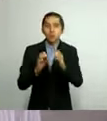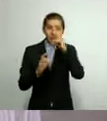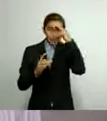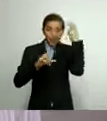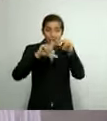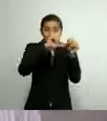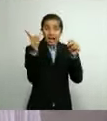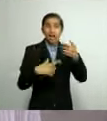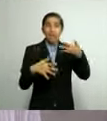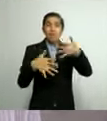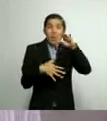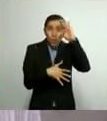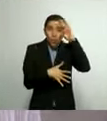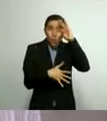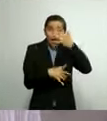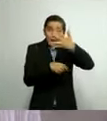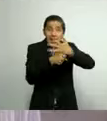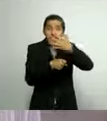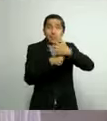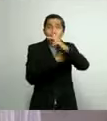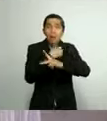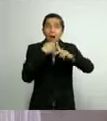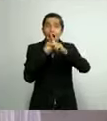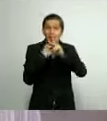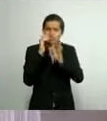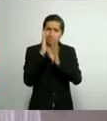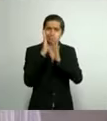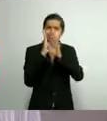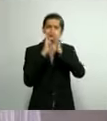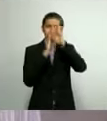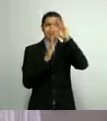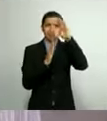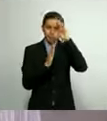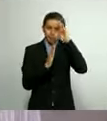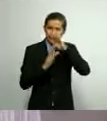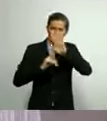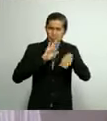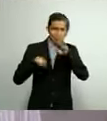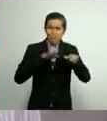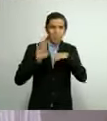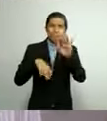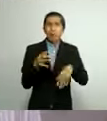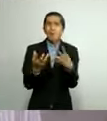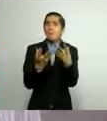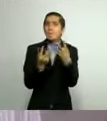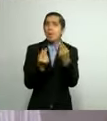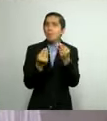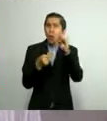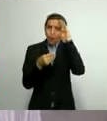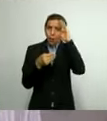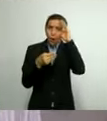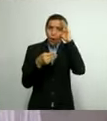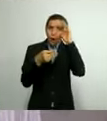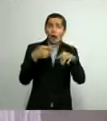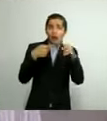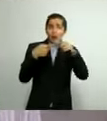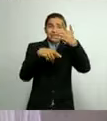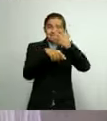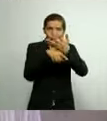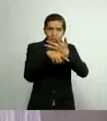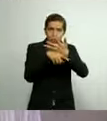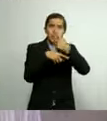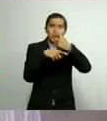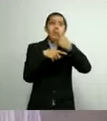es ya el quinto país que más defunciones registra, solo por debajo de Estados Unidos, de